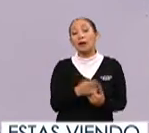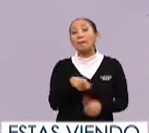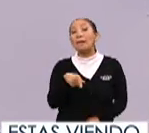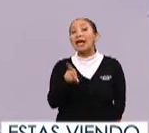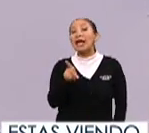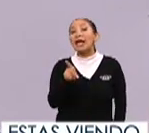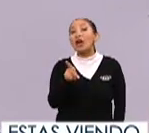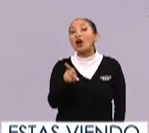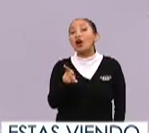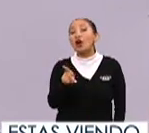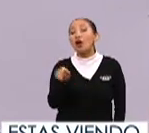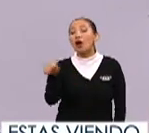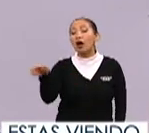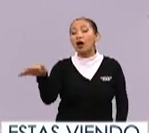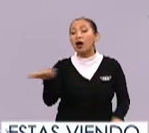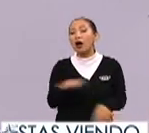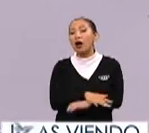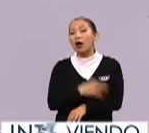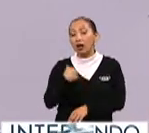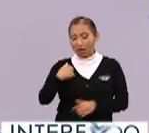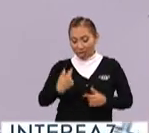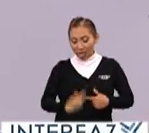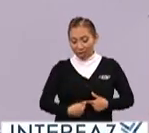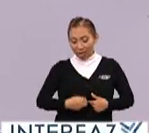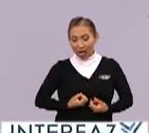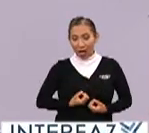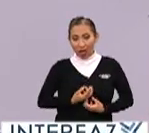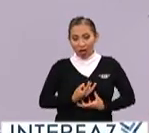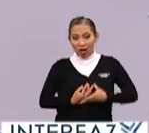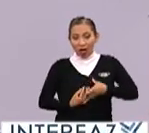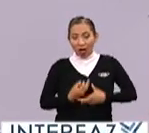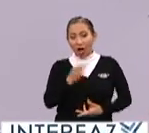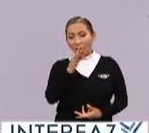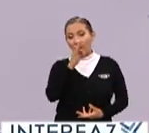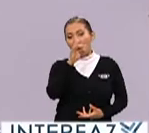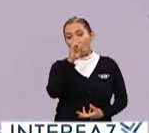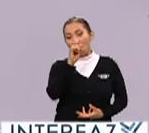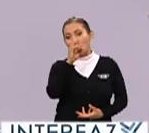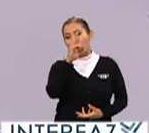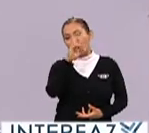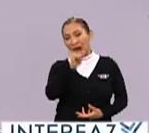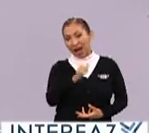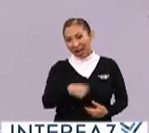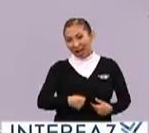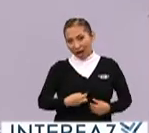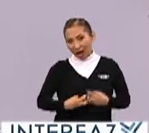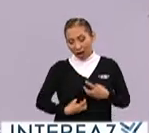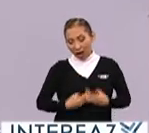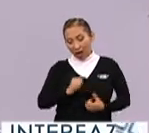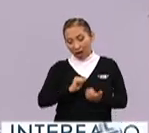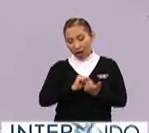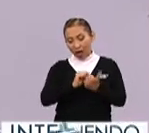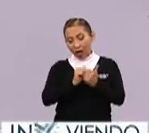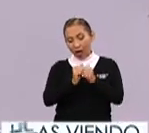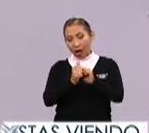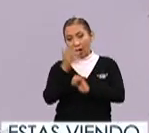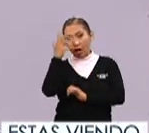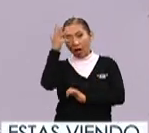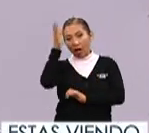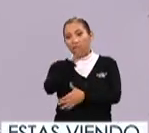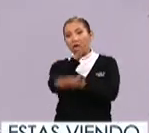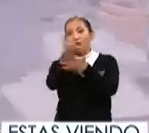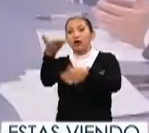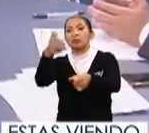además modificamos la flora de ese paciente y ese paciente eventualmente puede llegar a un